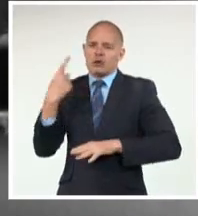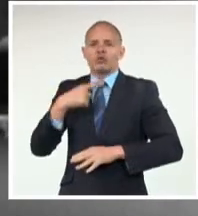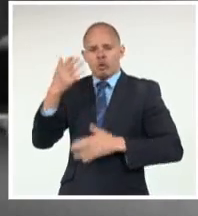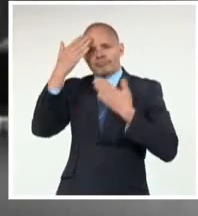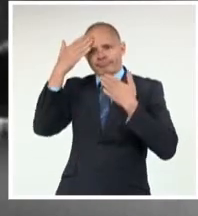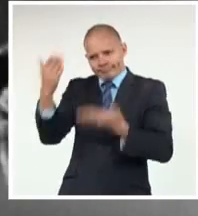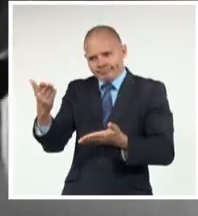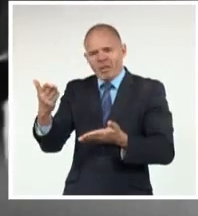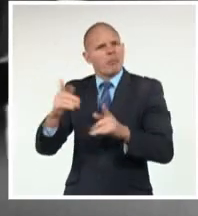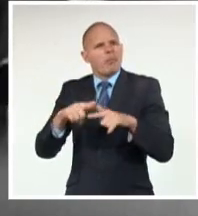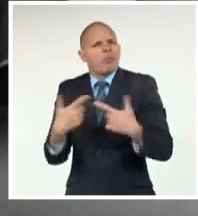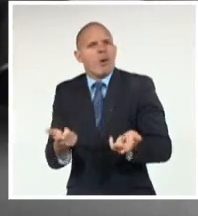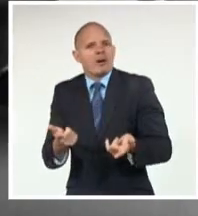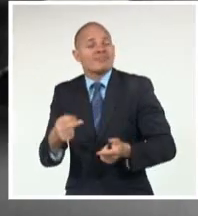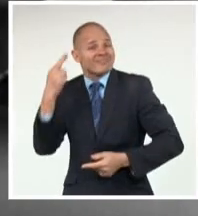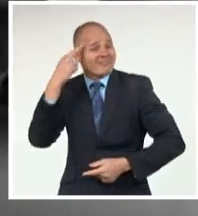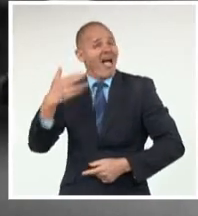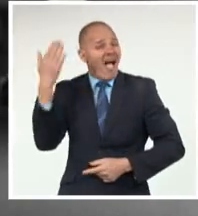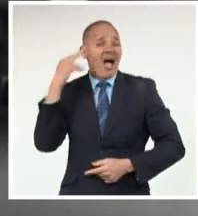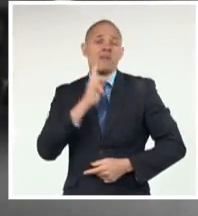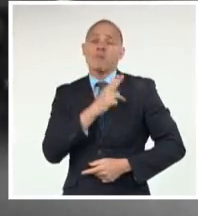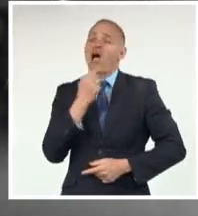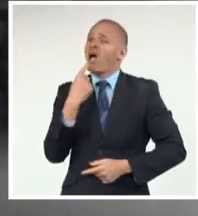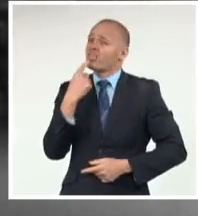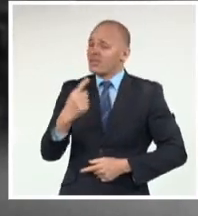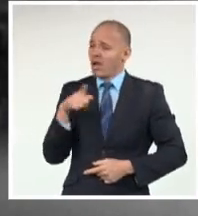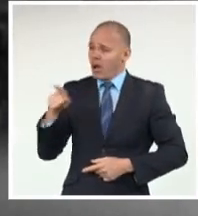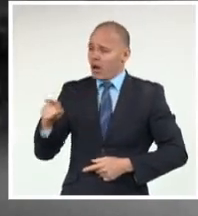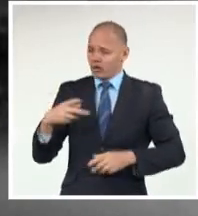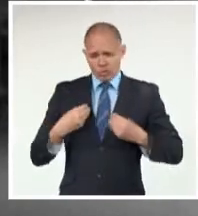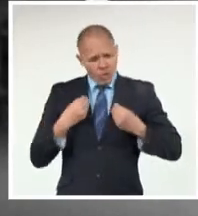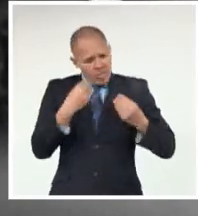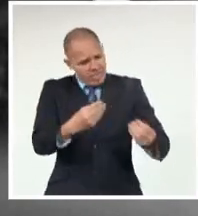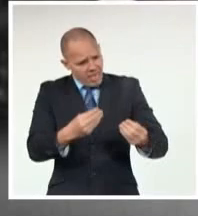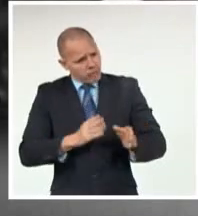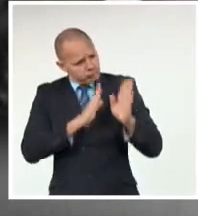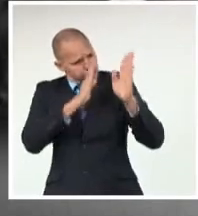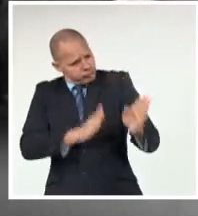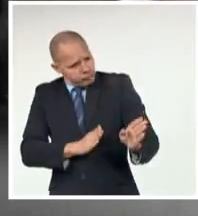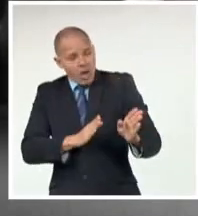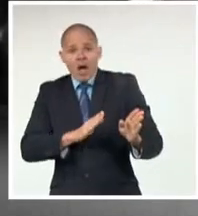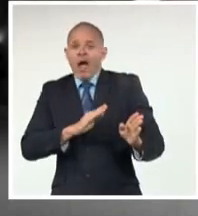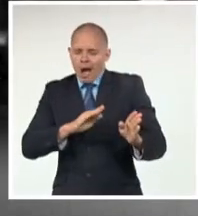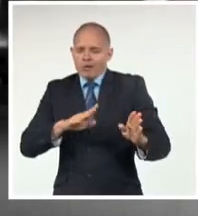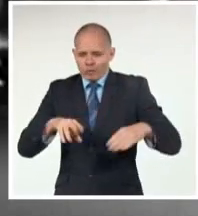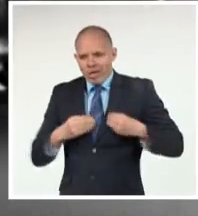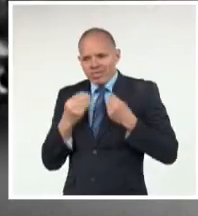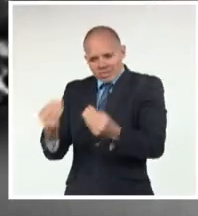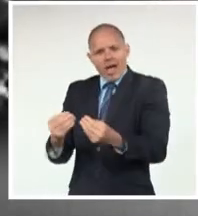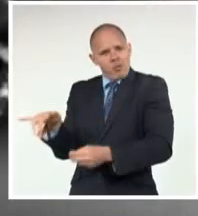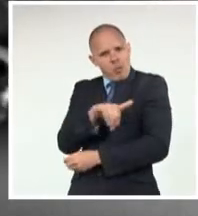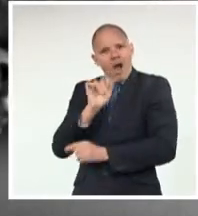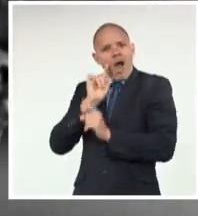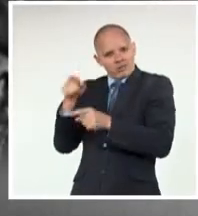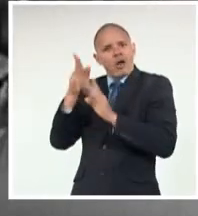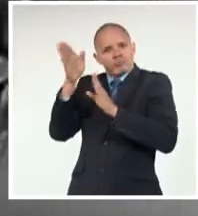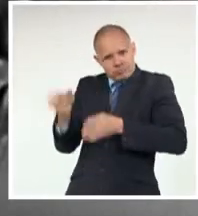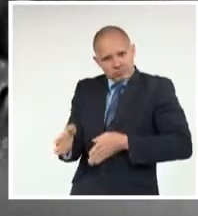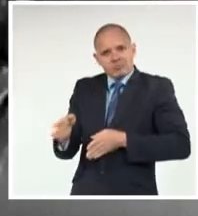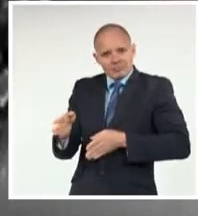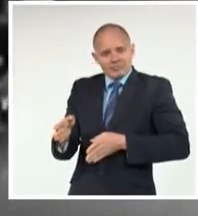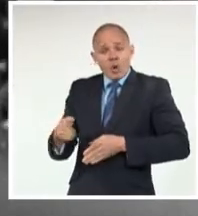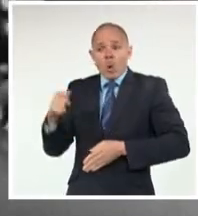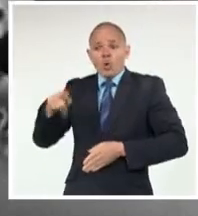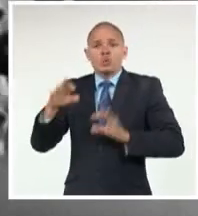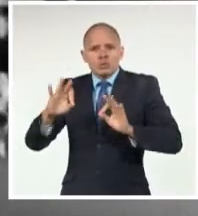Por tu bregar constante en todo lo común de nuestra gente Por demoler fronteras Por tu aliento al